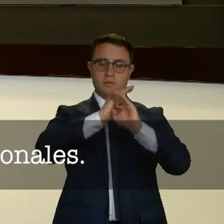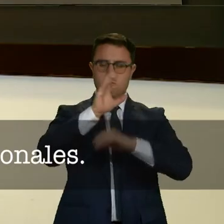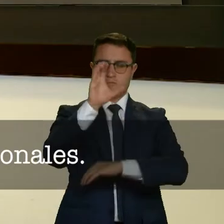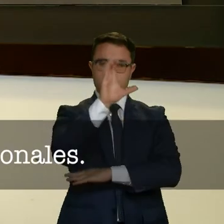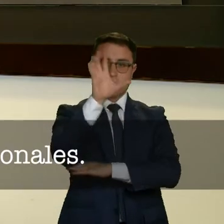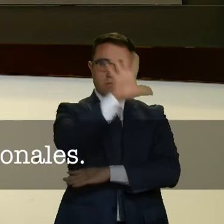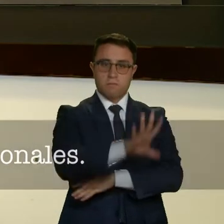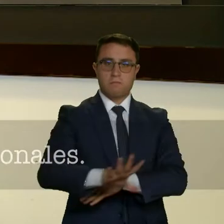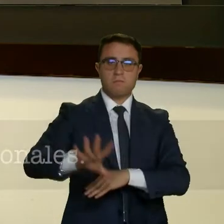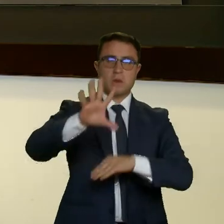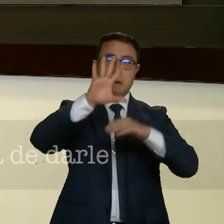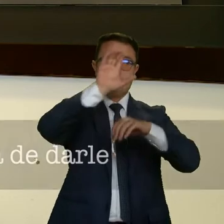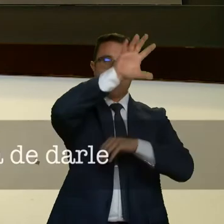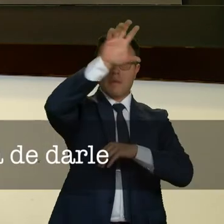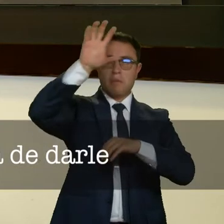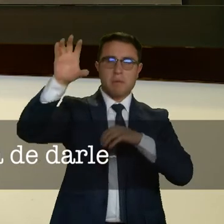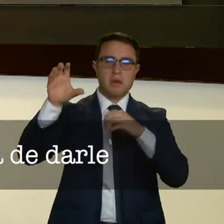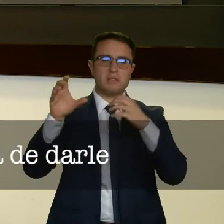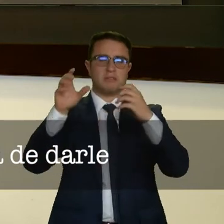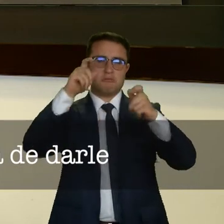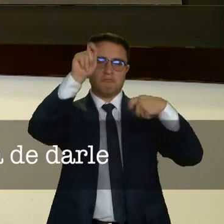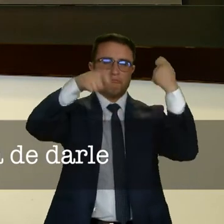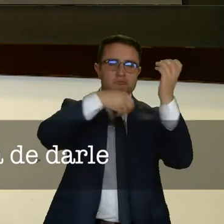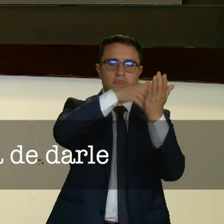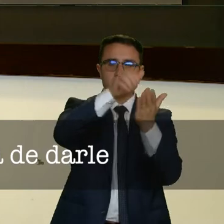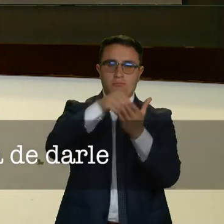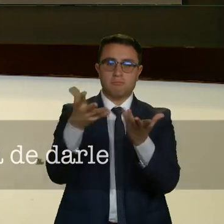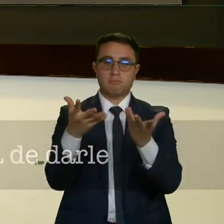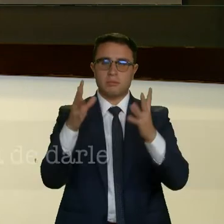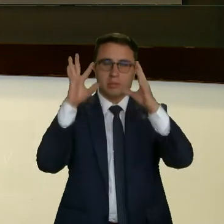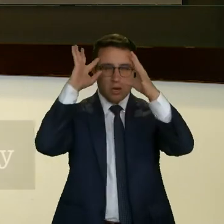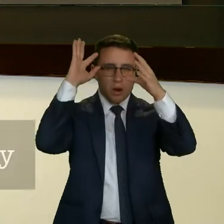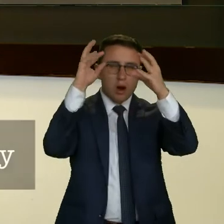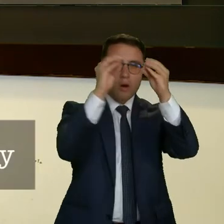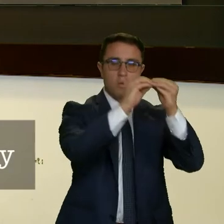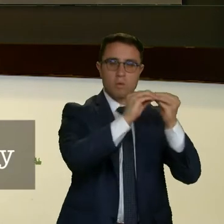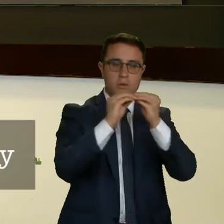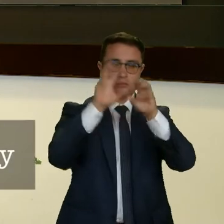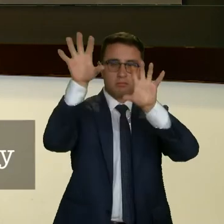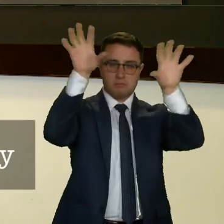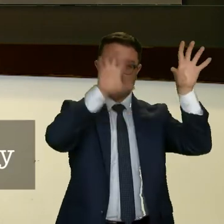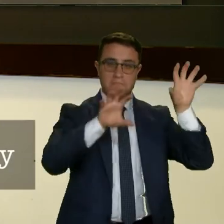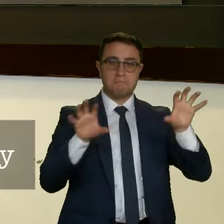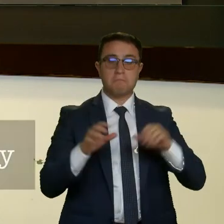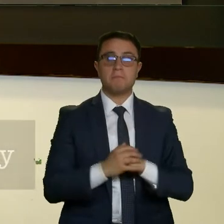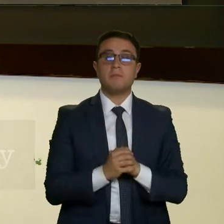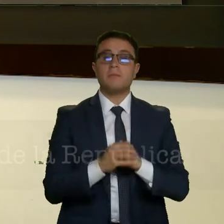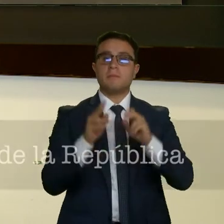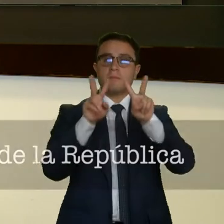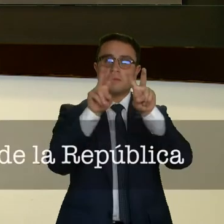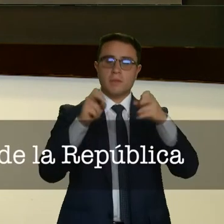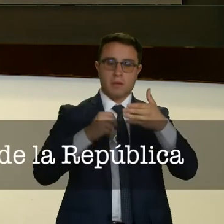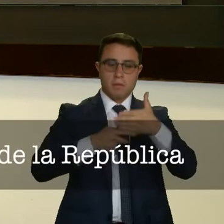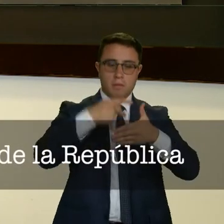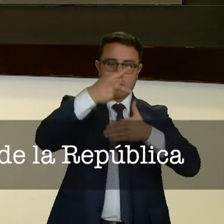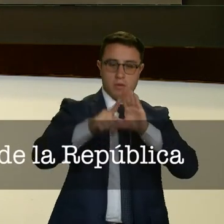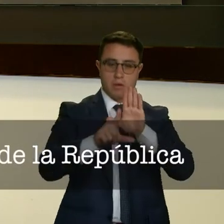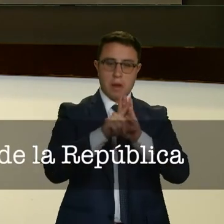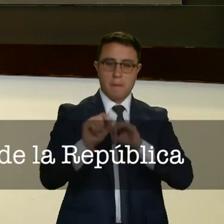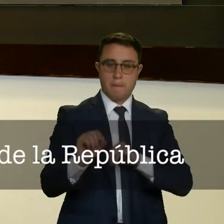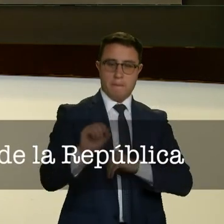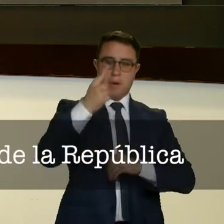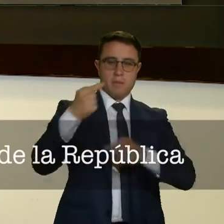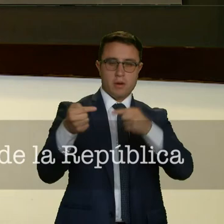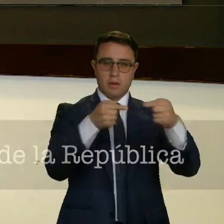y relaciones internacionales. En su función legislativa es la encargada de darle primer debate a todos los proyectos de ley que posteriormente se